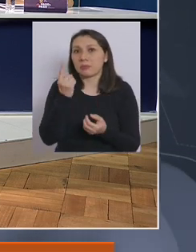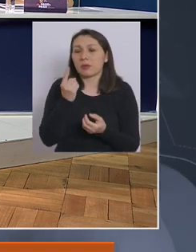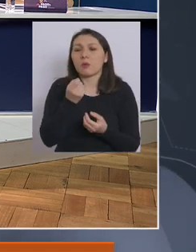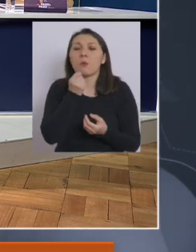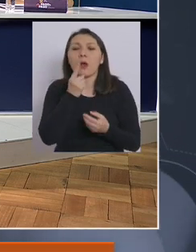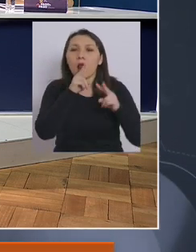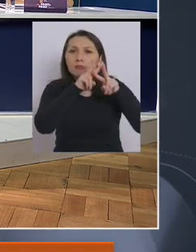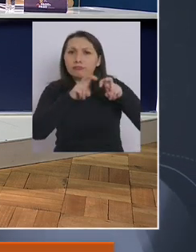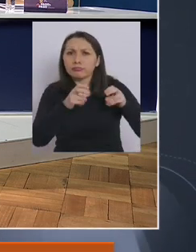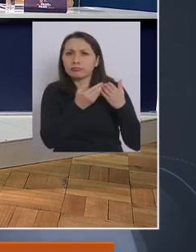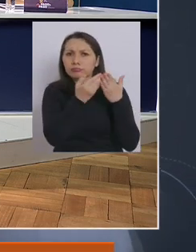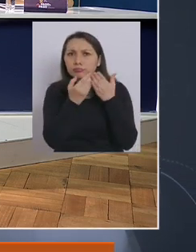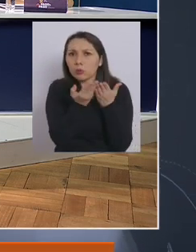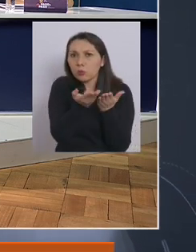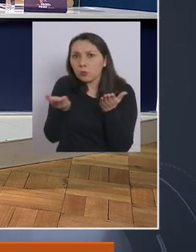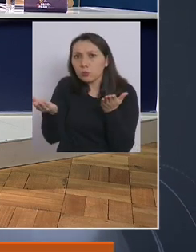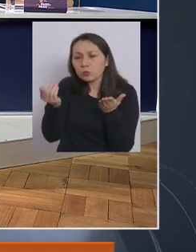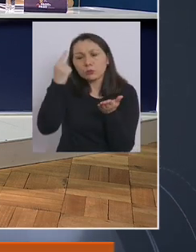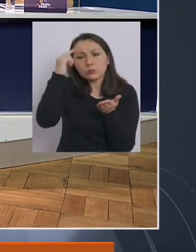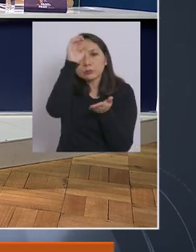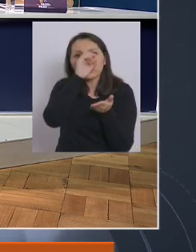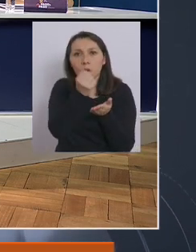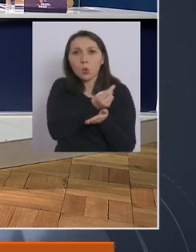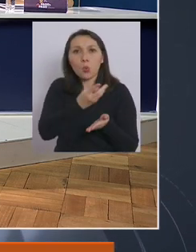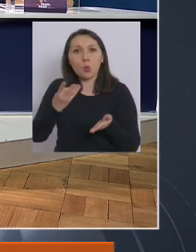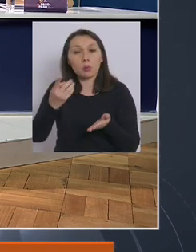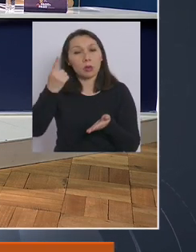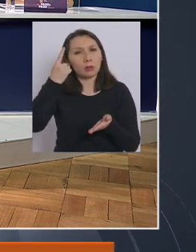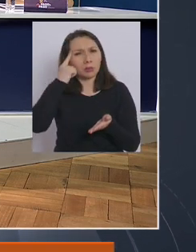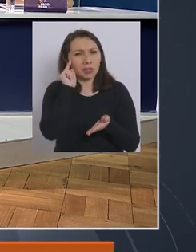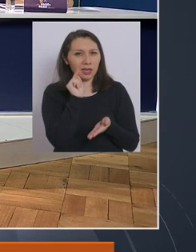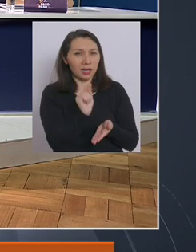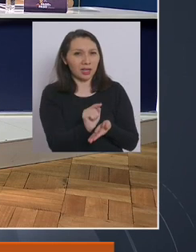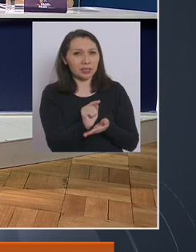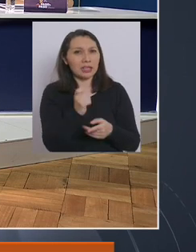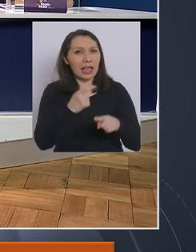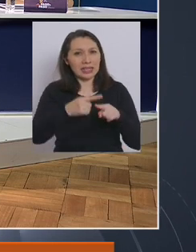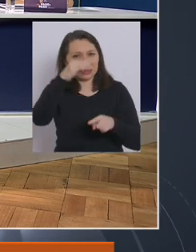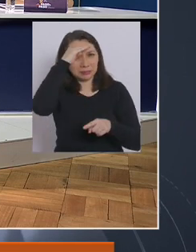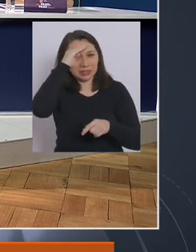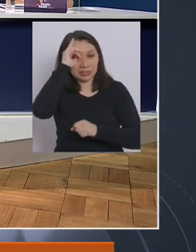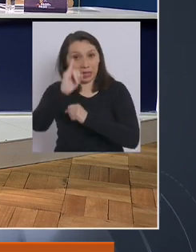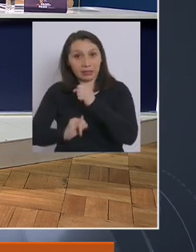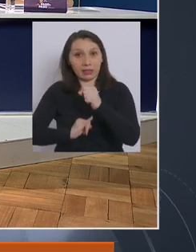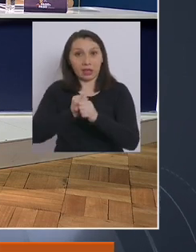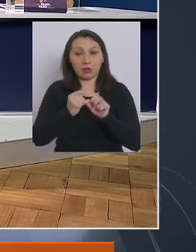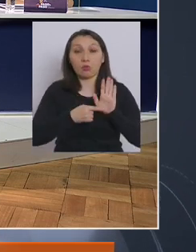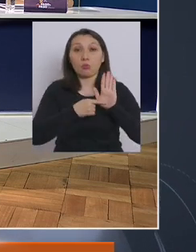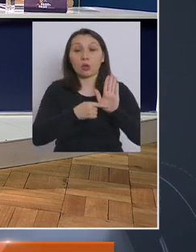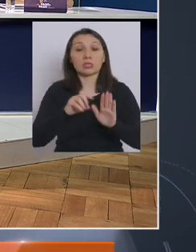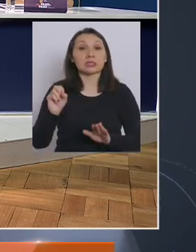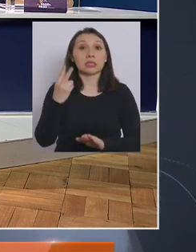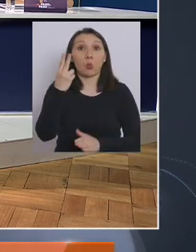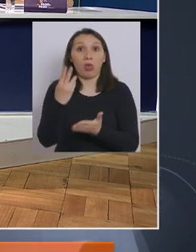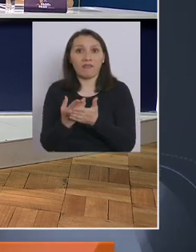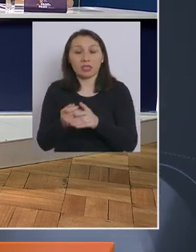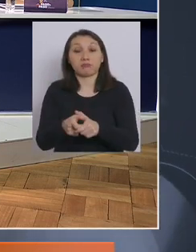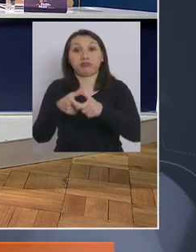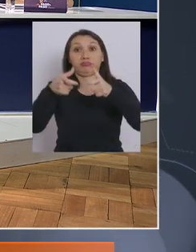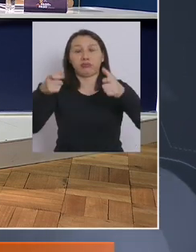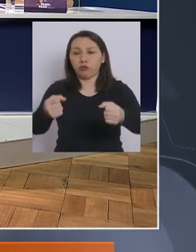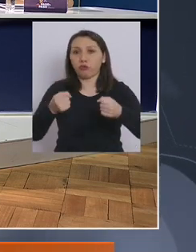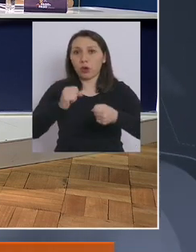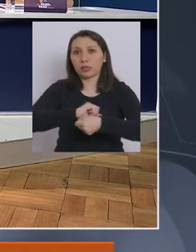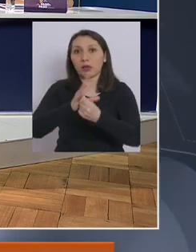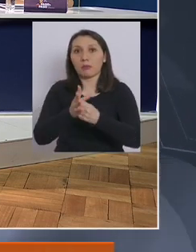análisis hacen ustedes respecto de estas cifras. Y considerando esto, la experiencia internacional que muestra que las segundas olas son más